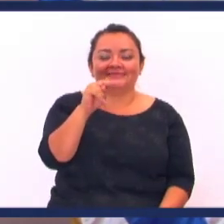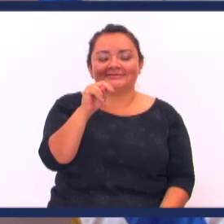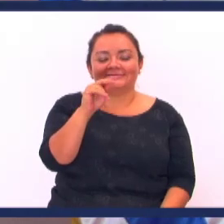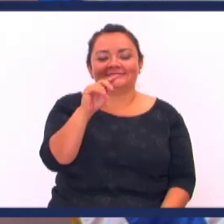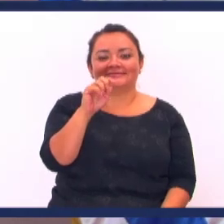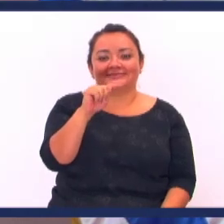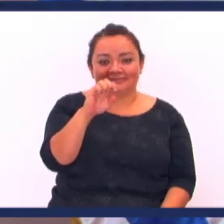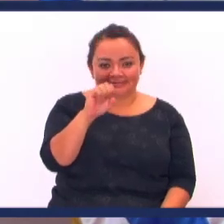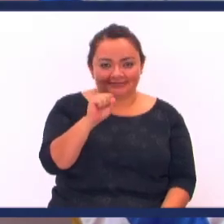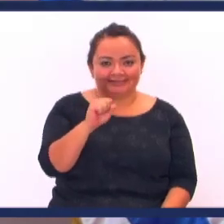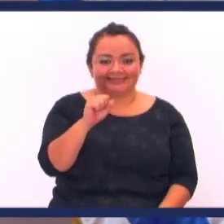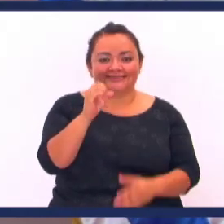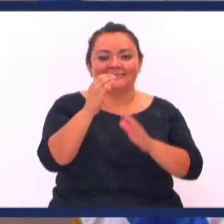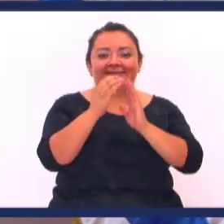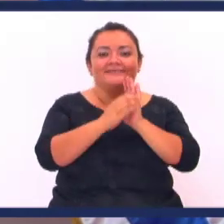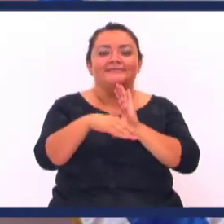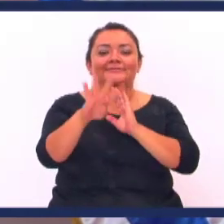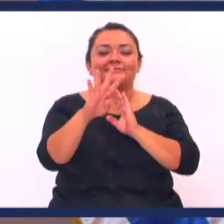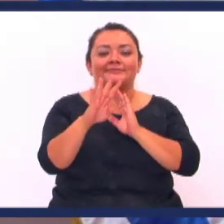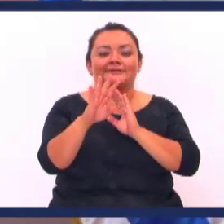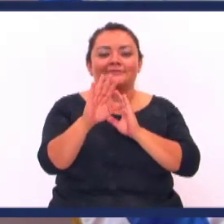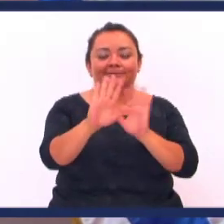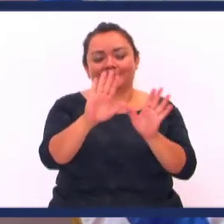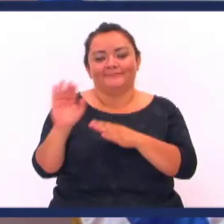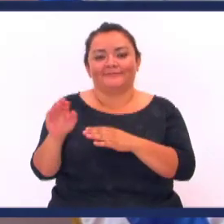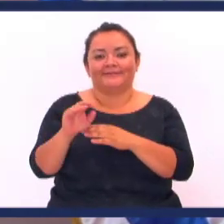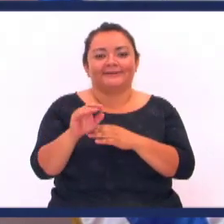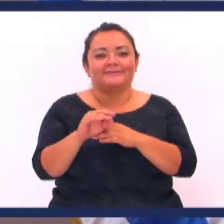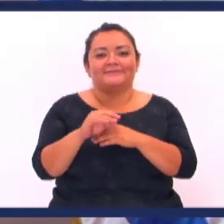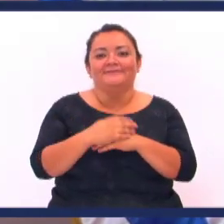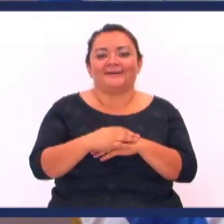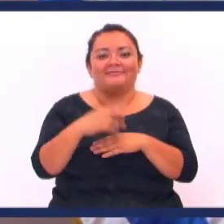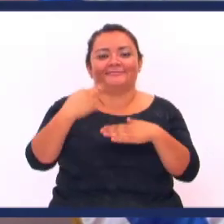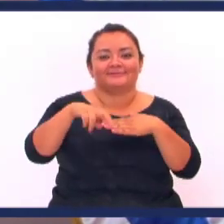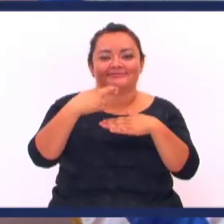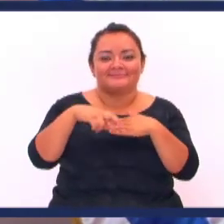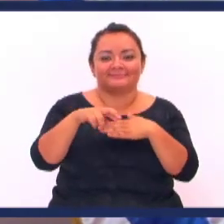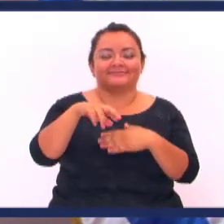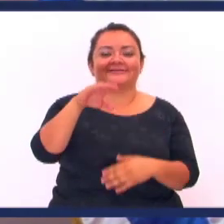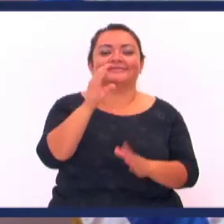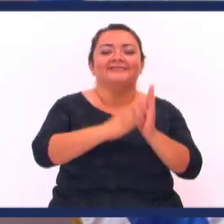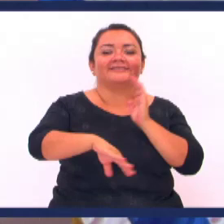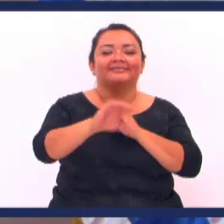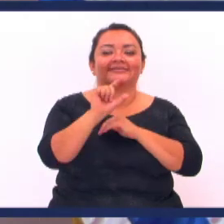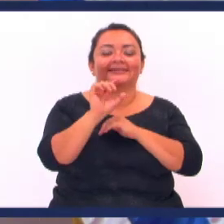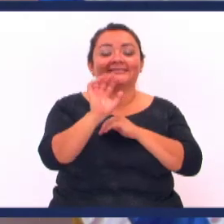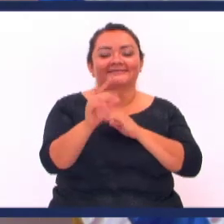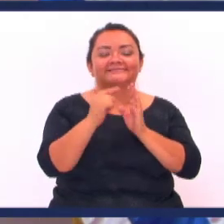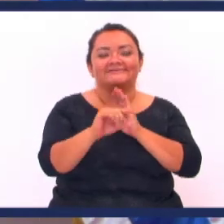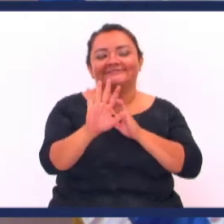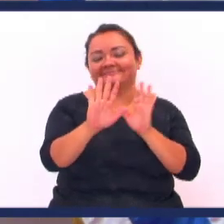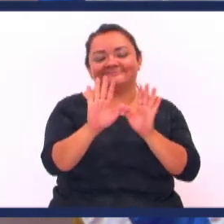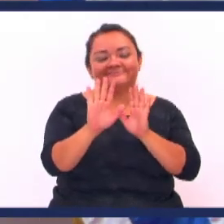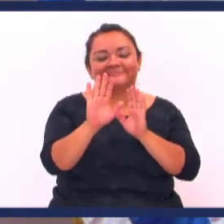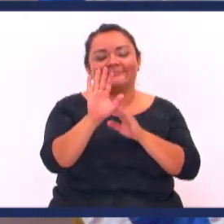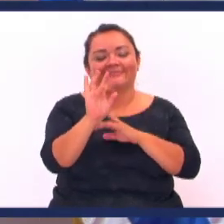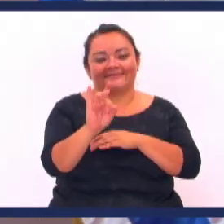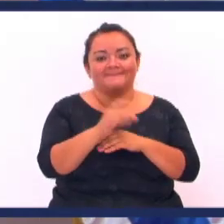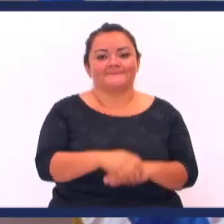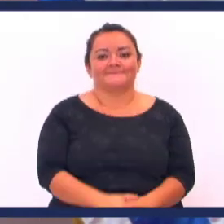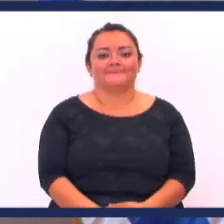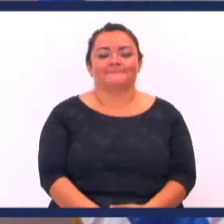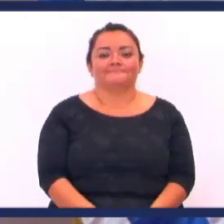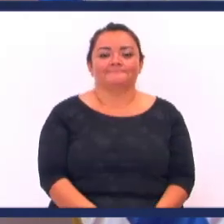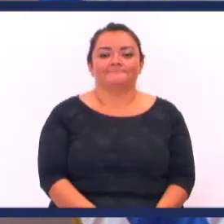Que Cristo mismo Si quiere vamos Primero a Romanos 5.8 Para ponerle un poquito De sabor Romanos 5.8 La palabra del Señor Nos va a